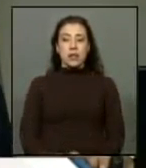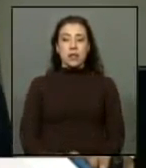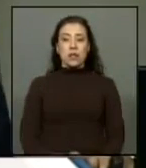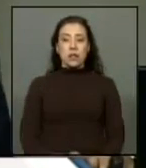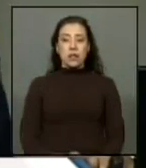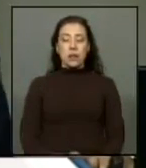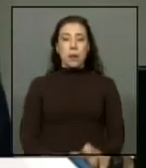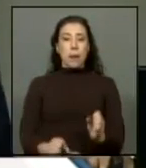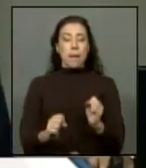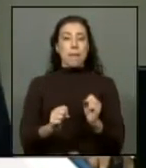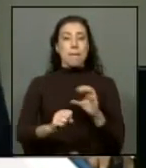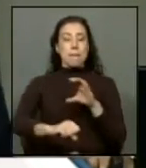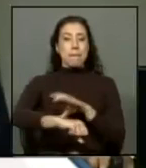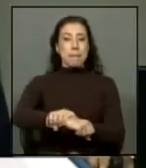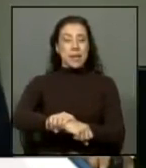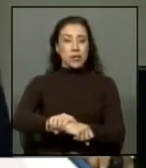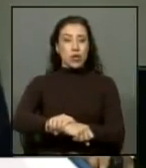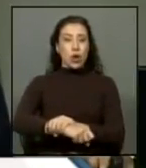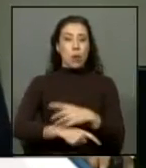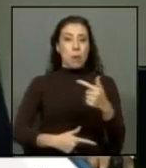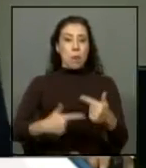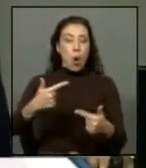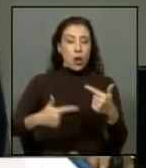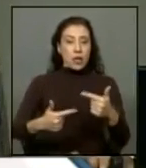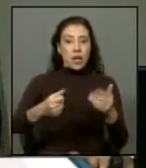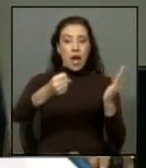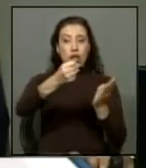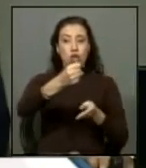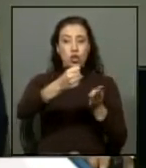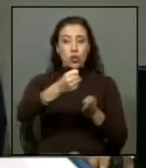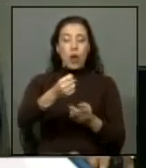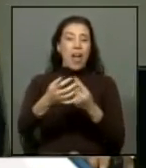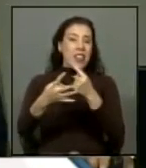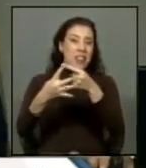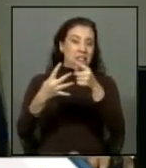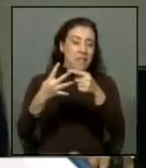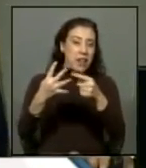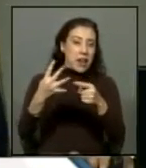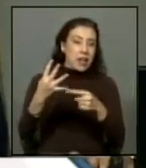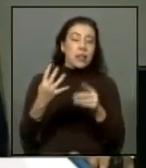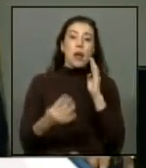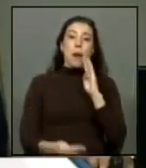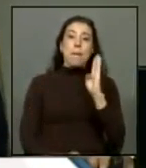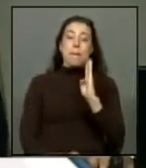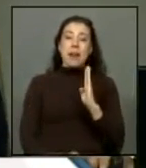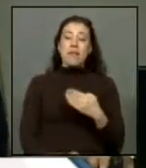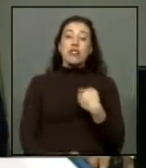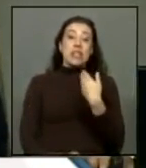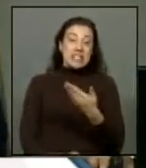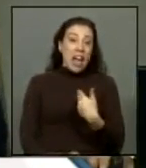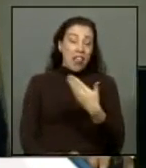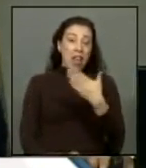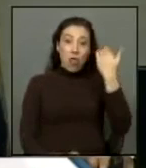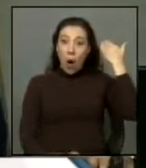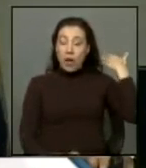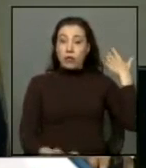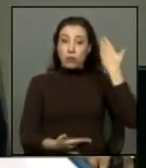de prisión política y tortura hay una serie de beneficios que se han ido entregando con el tiempo